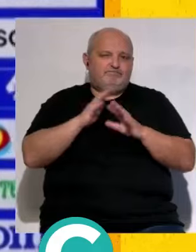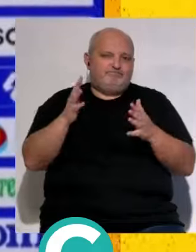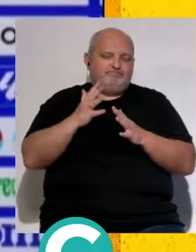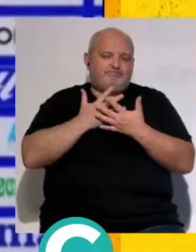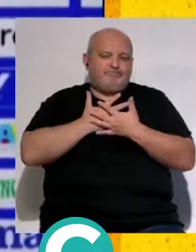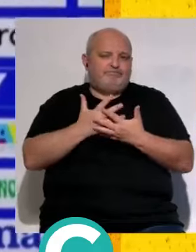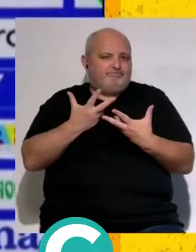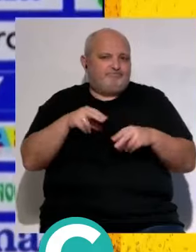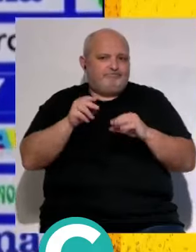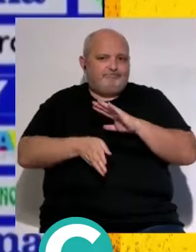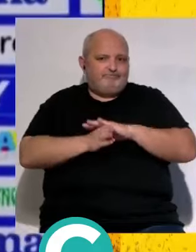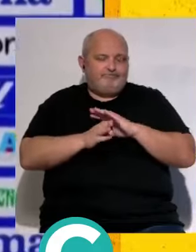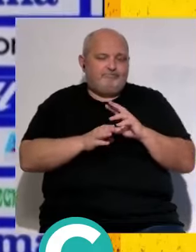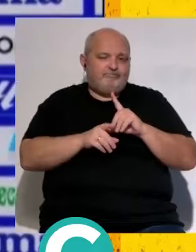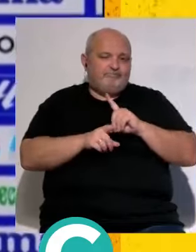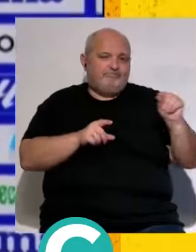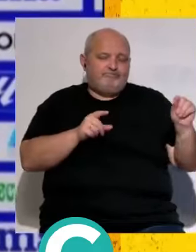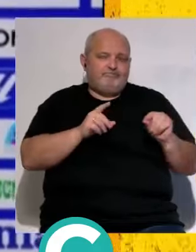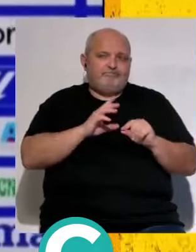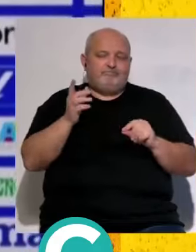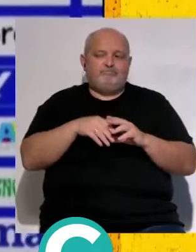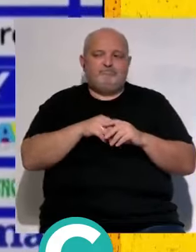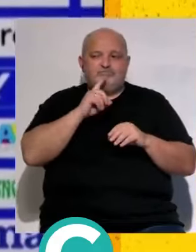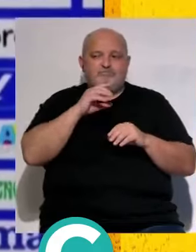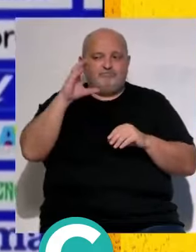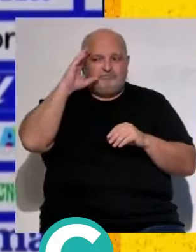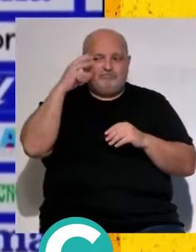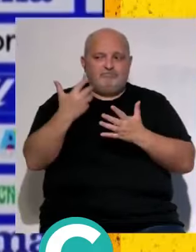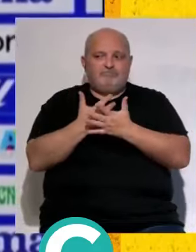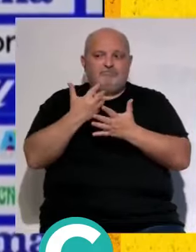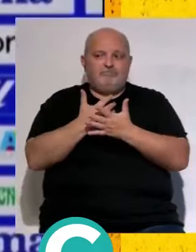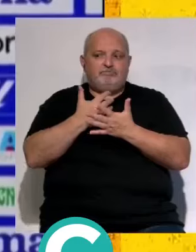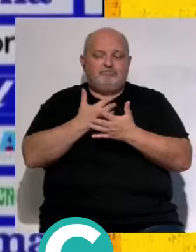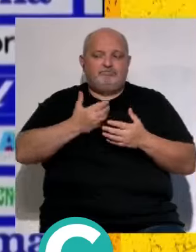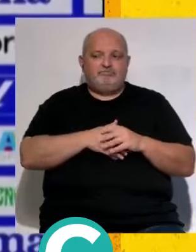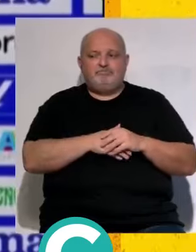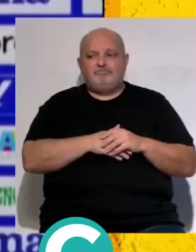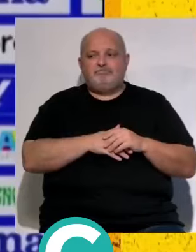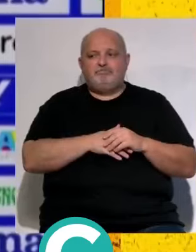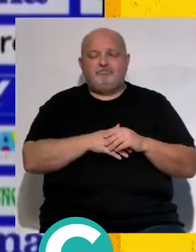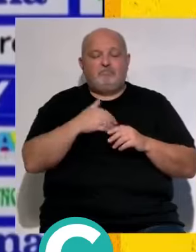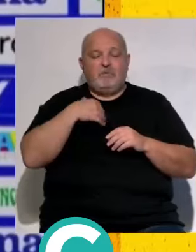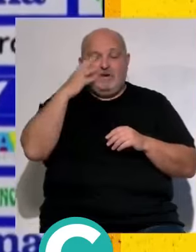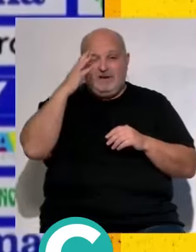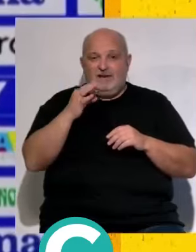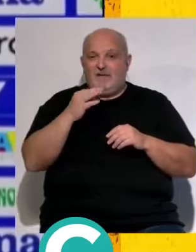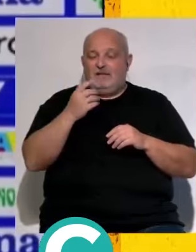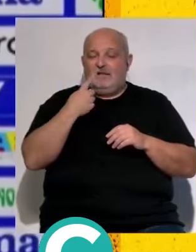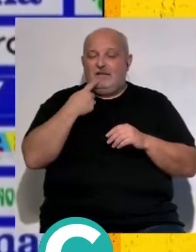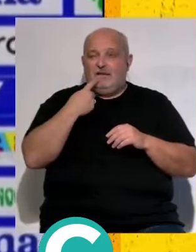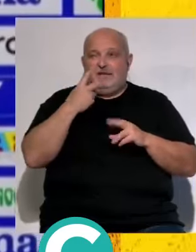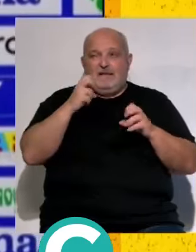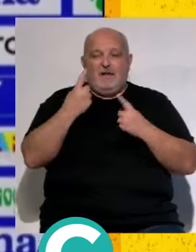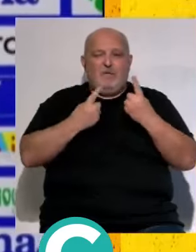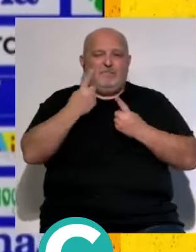siempre mantuve siempre callado simple y sencillamente pues escuchando lo que lo que él decía por ahí yo creo que que uno